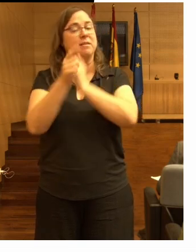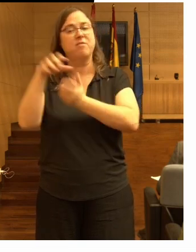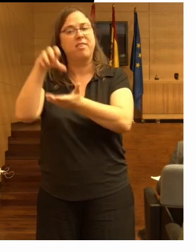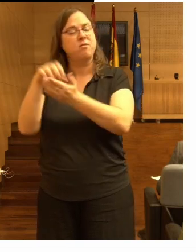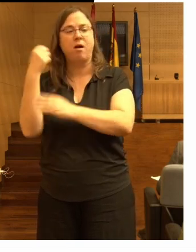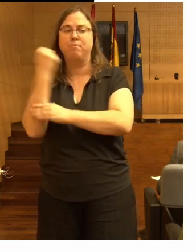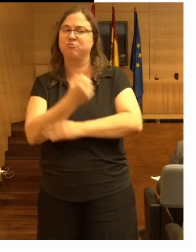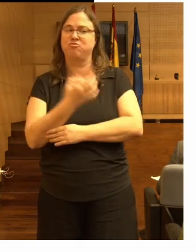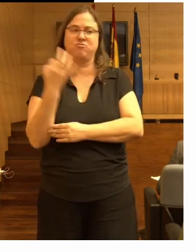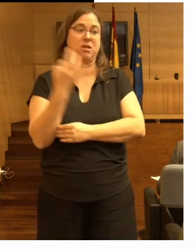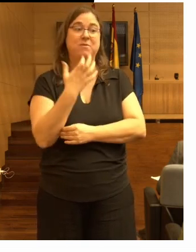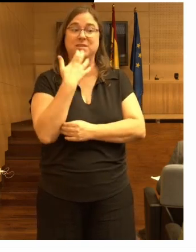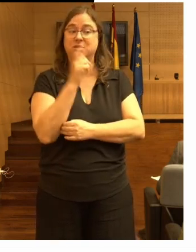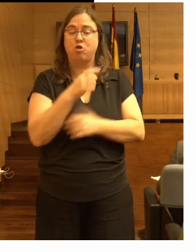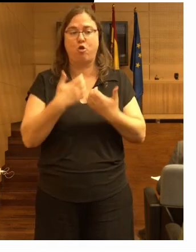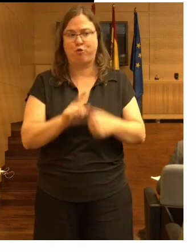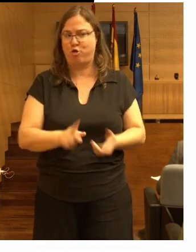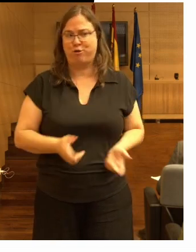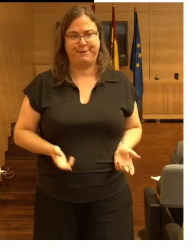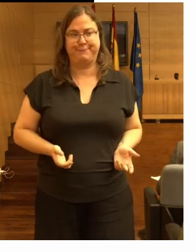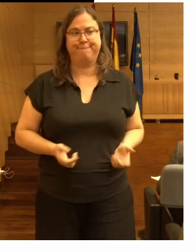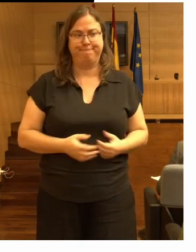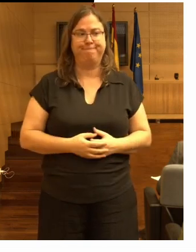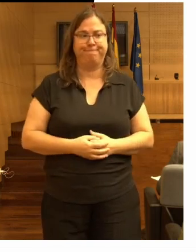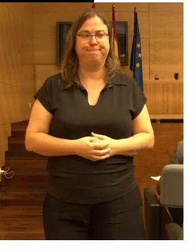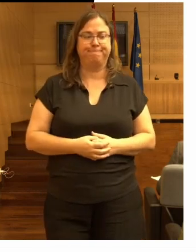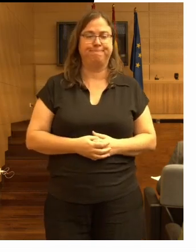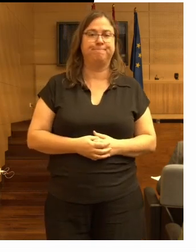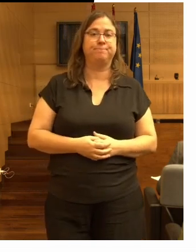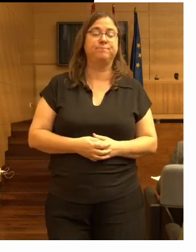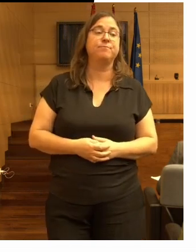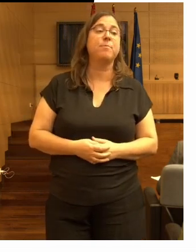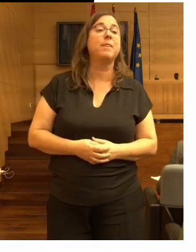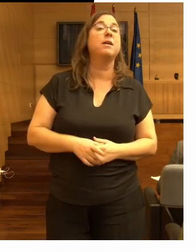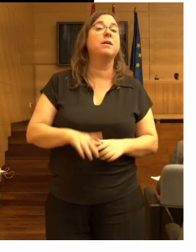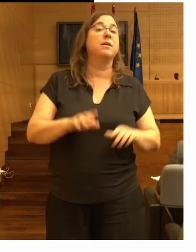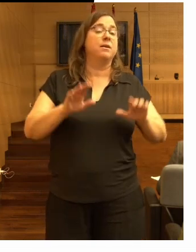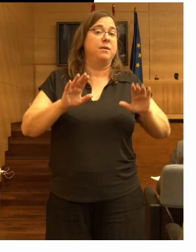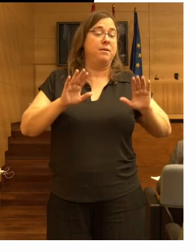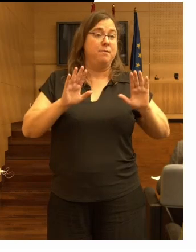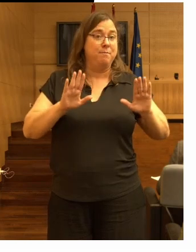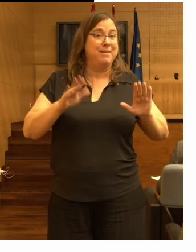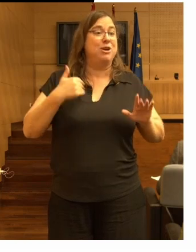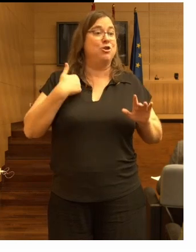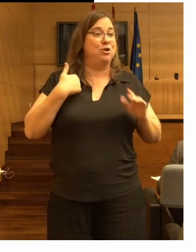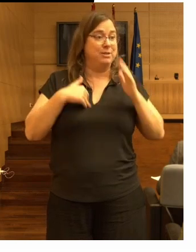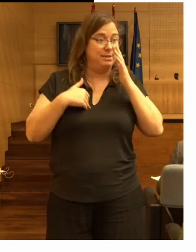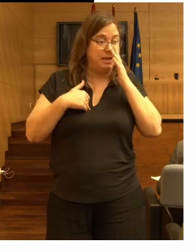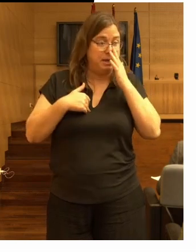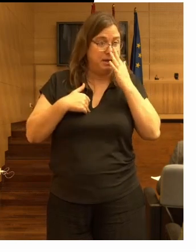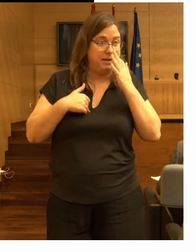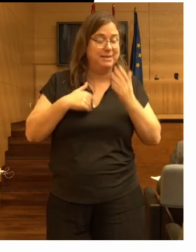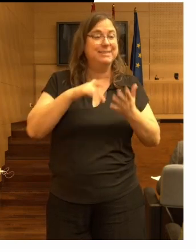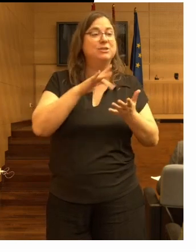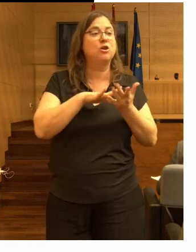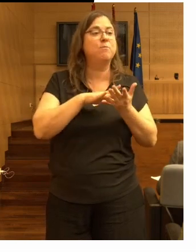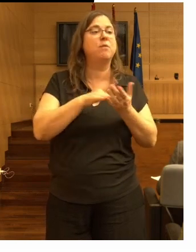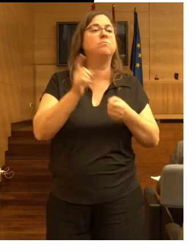no va a funcionar pero una vez que intervienen los